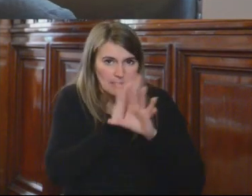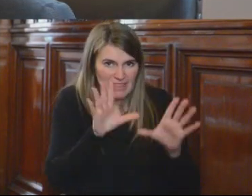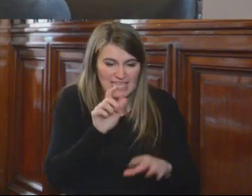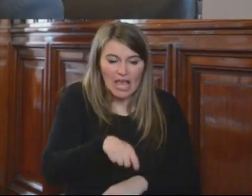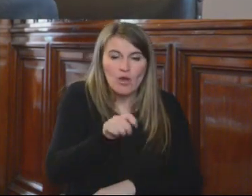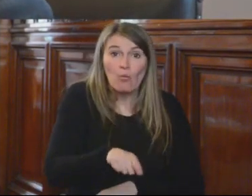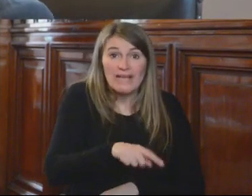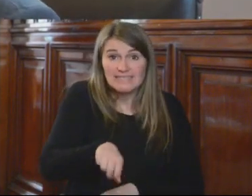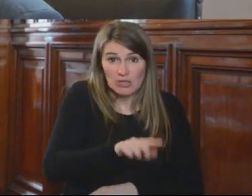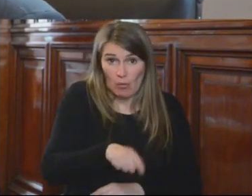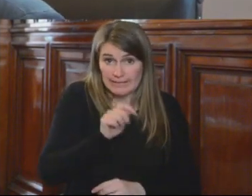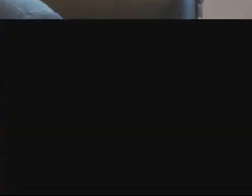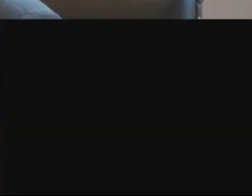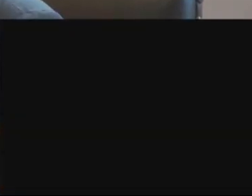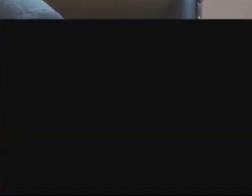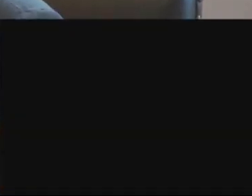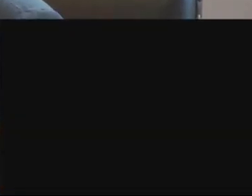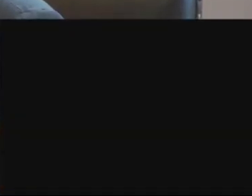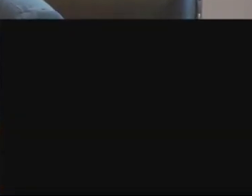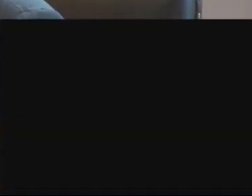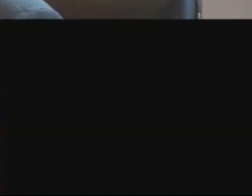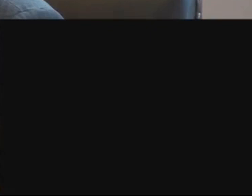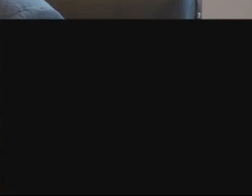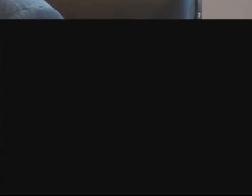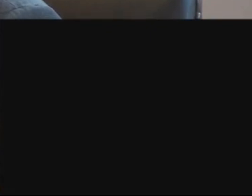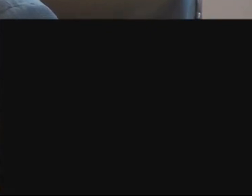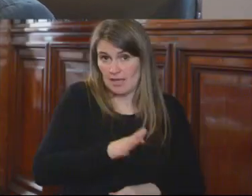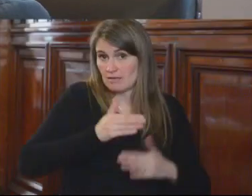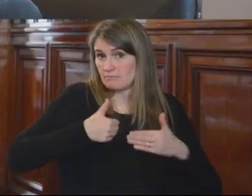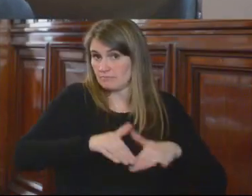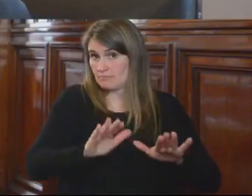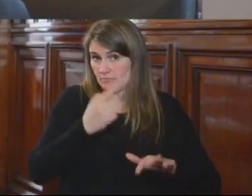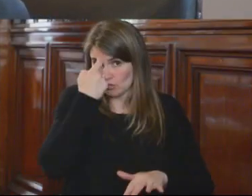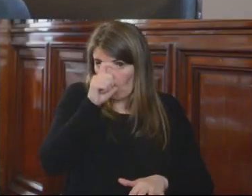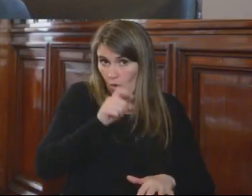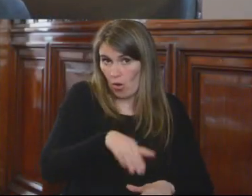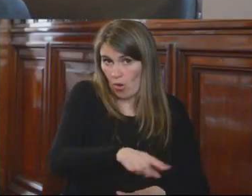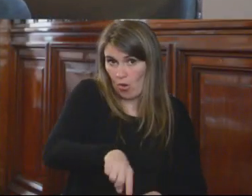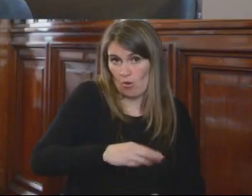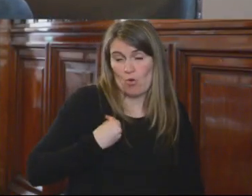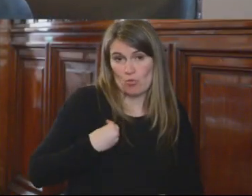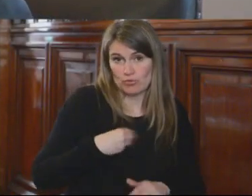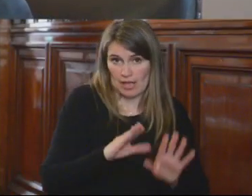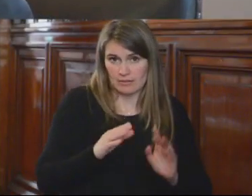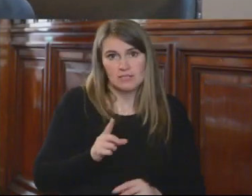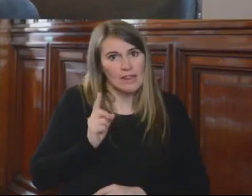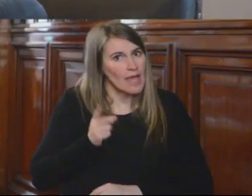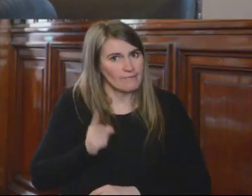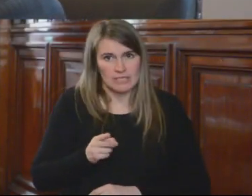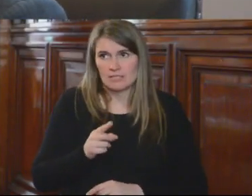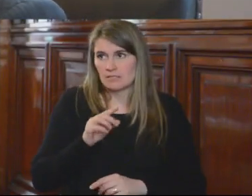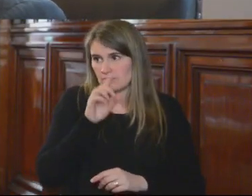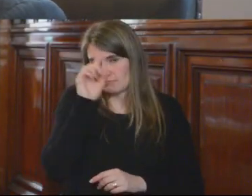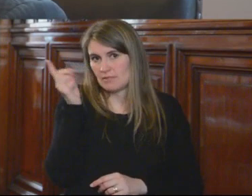operadores de justicia. La estabilidad es un elemento sustancial, fundamental para poder